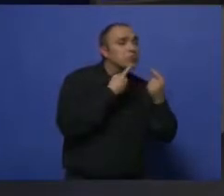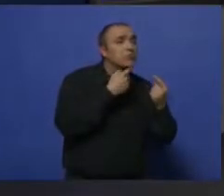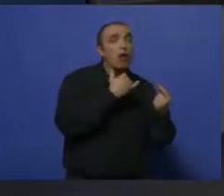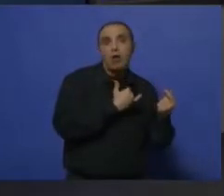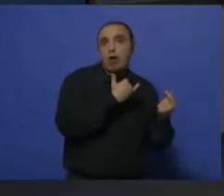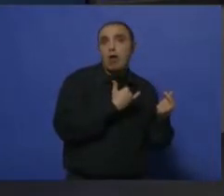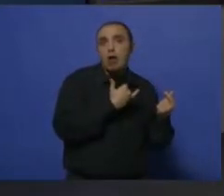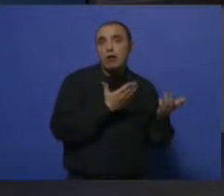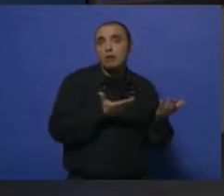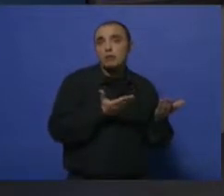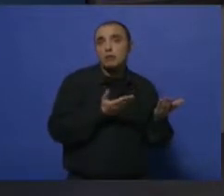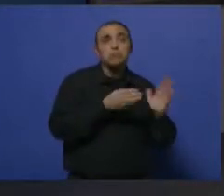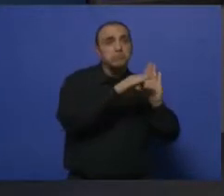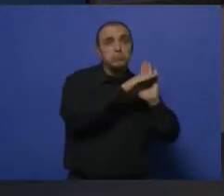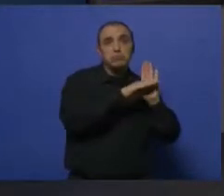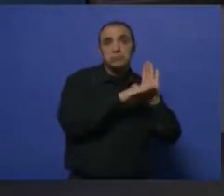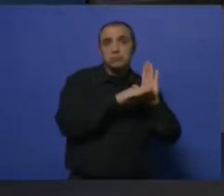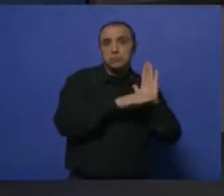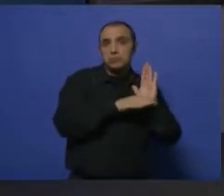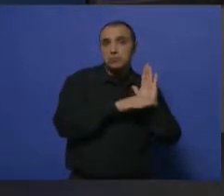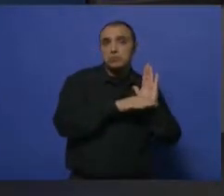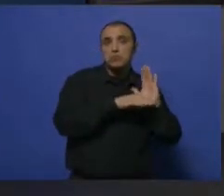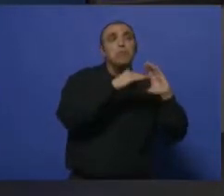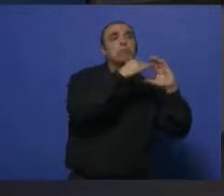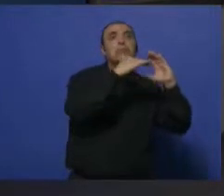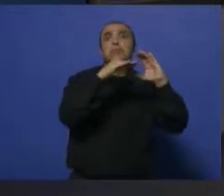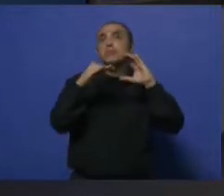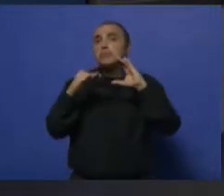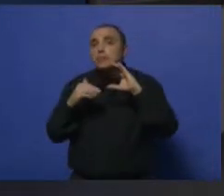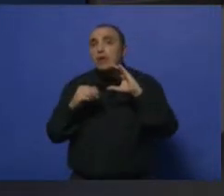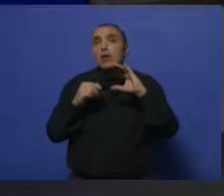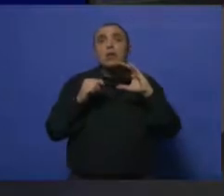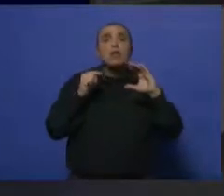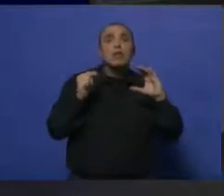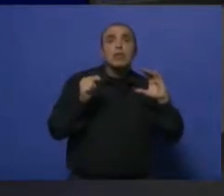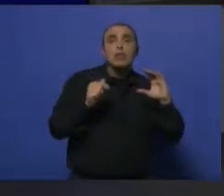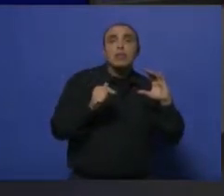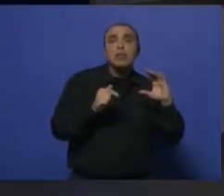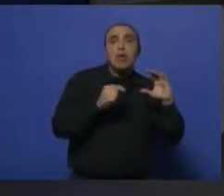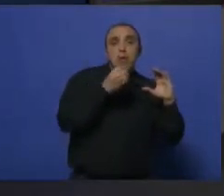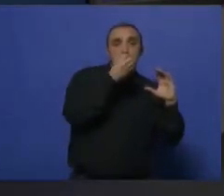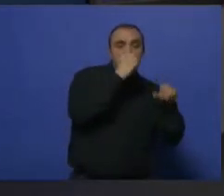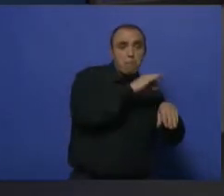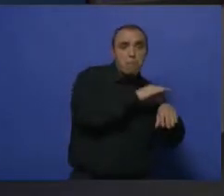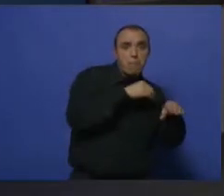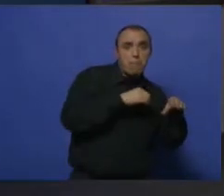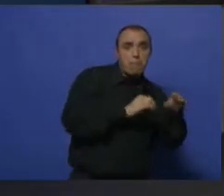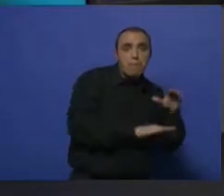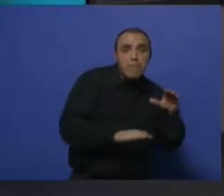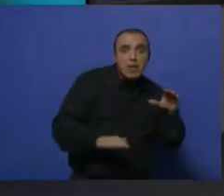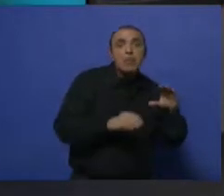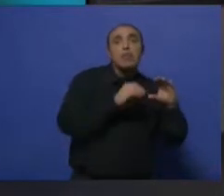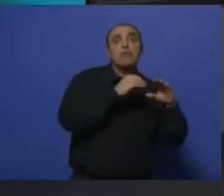circular que partió desde la Sociedad Argentina de Pediatría y que caracteriza bien los casos, en qué caso el paciente